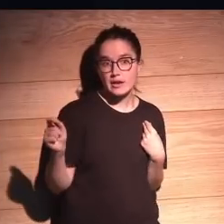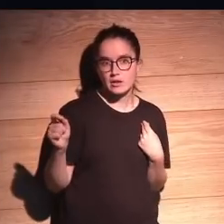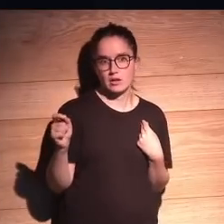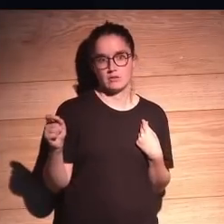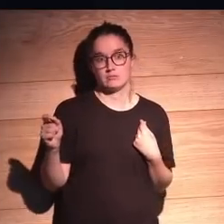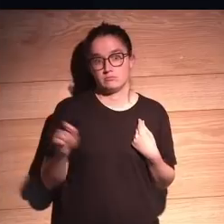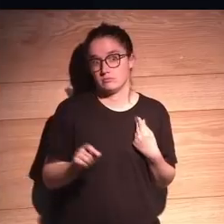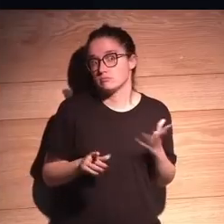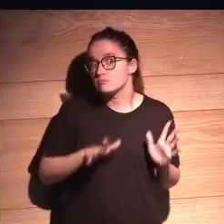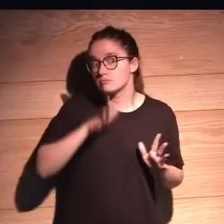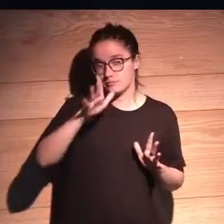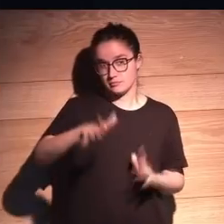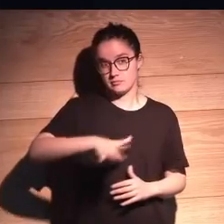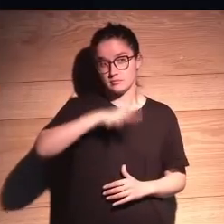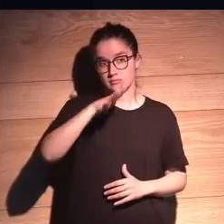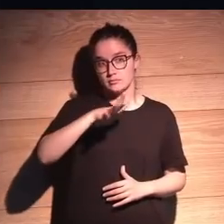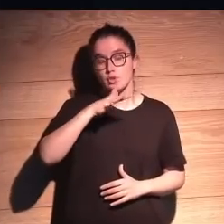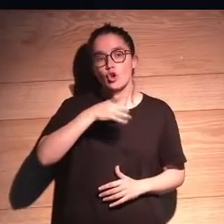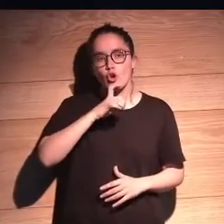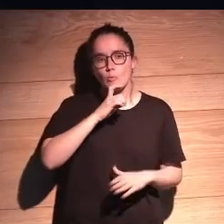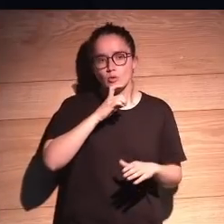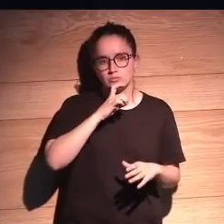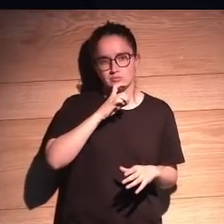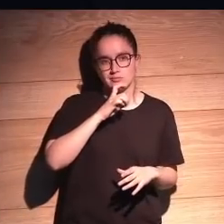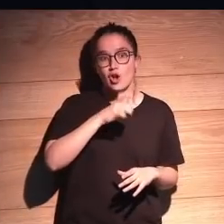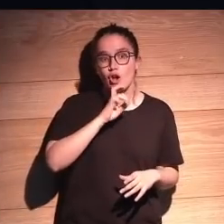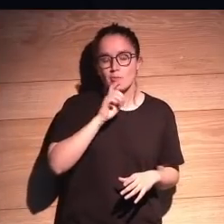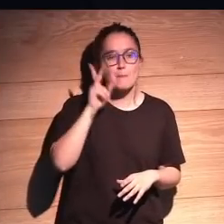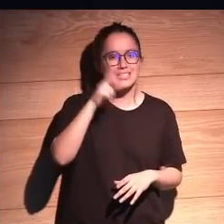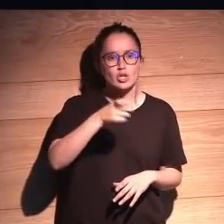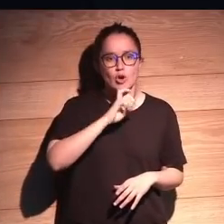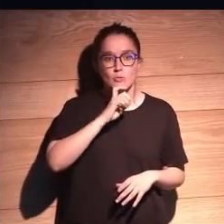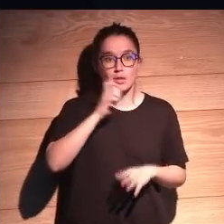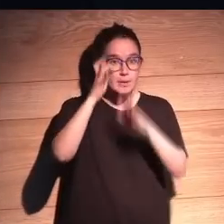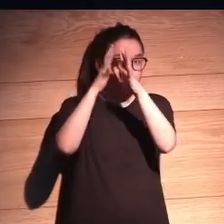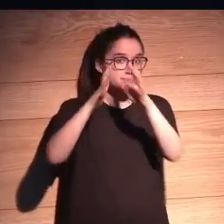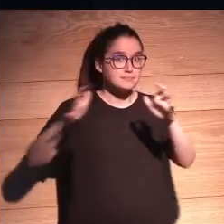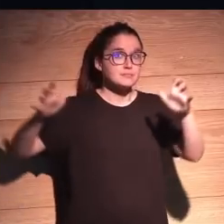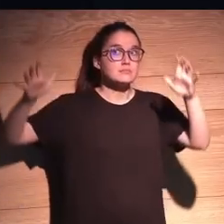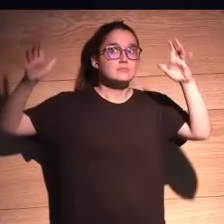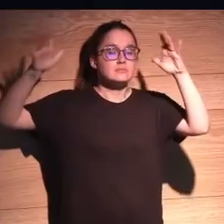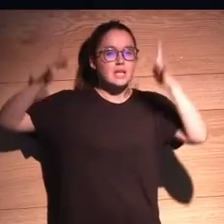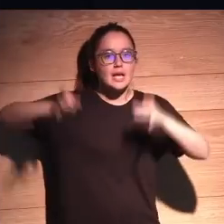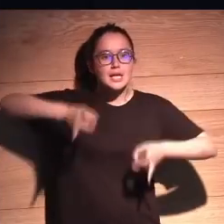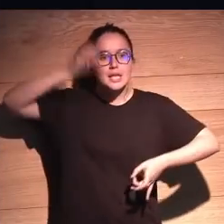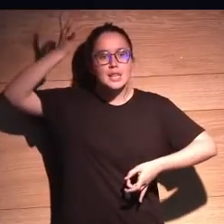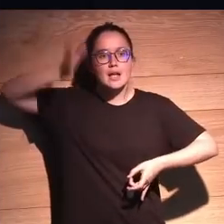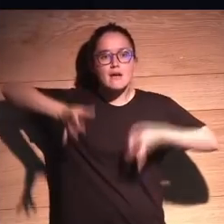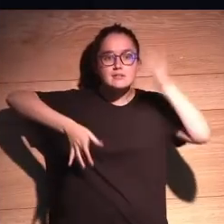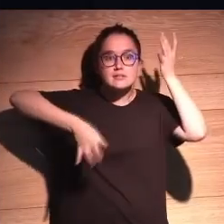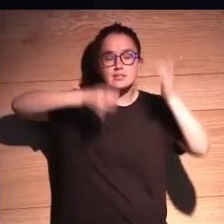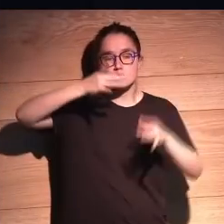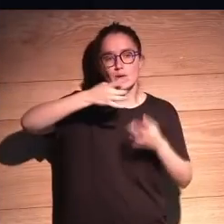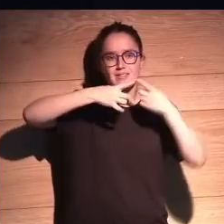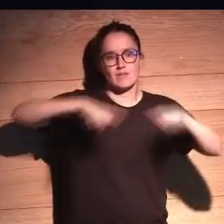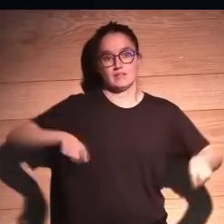Impresionante, ¿verdad? Vamos a pagar. ¿Cómo lo mantendremos todo esto? Pues tal vez habrá que ser muy imaginativos. Habrá que tener ideas muy, muy,